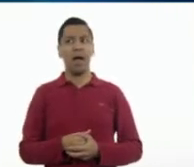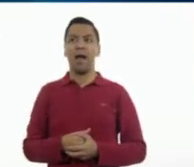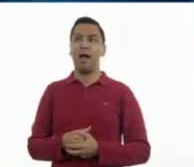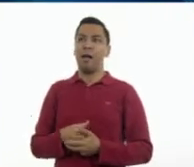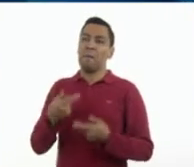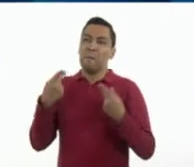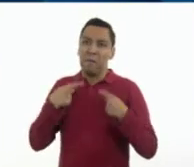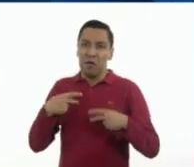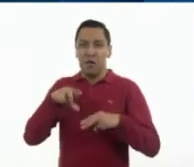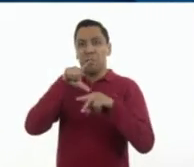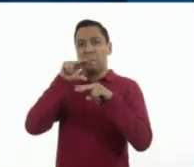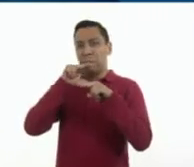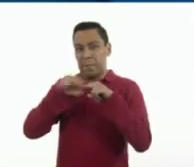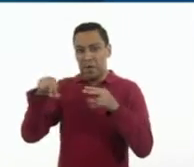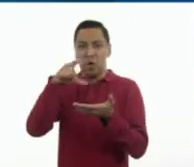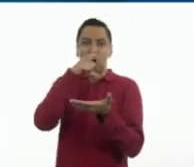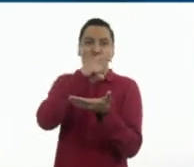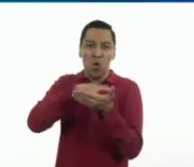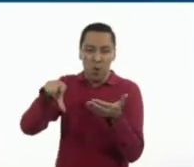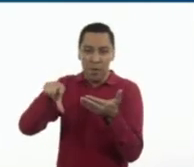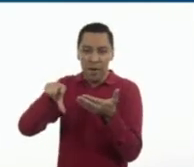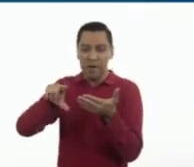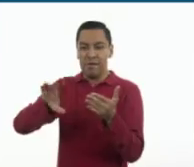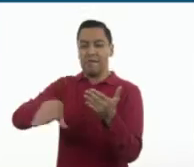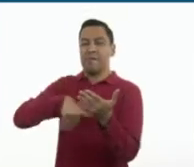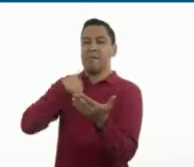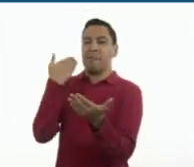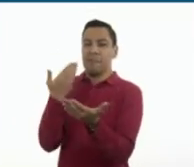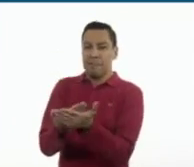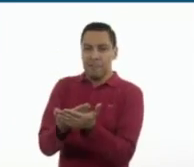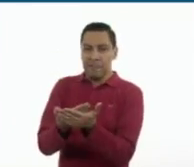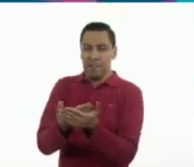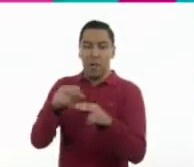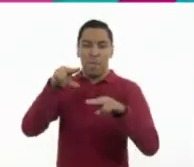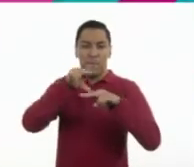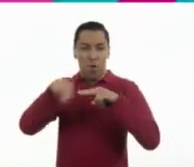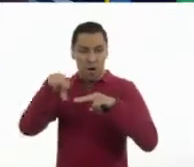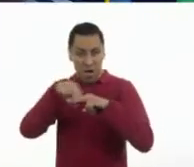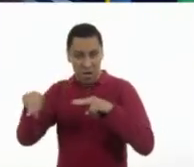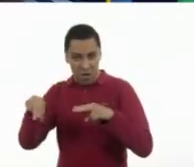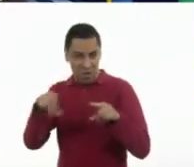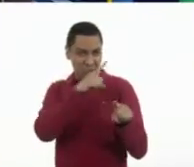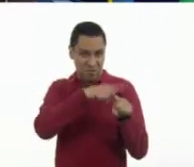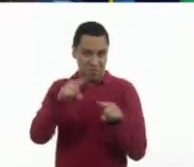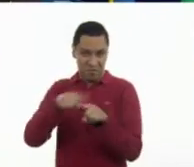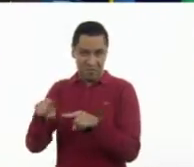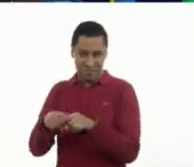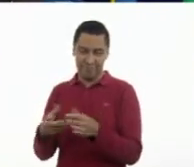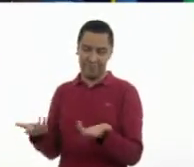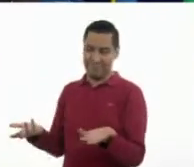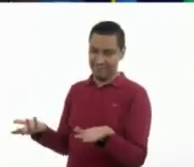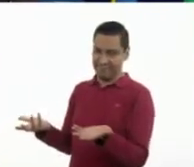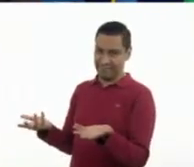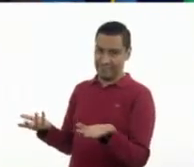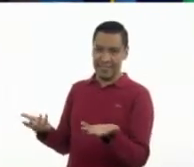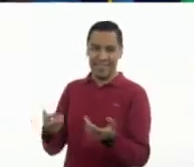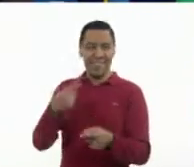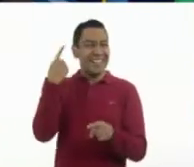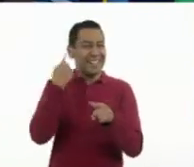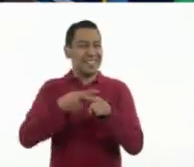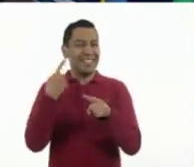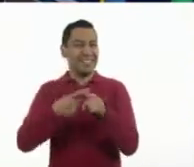que se puedan ir al cine y sirva como una donación. Ahora, ¿quiénes aparecen y participan?